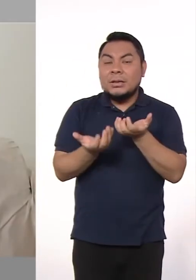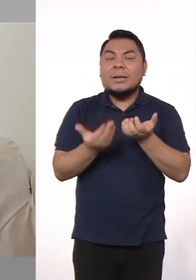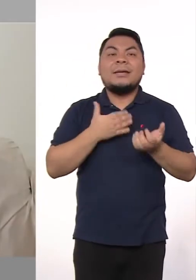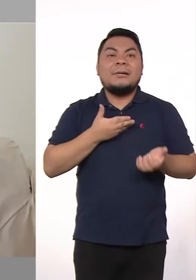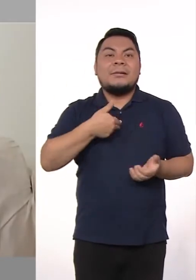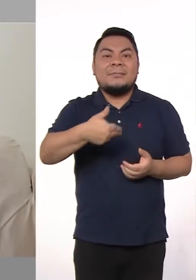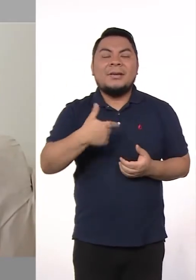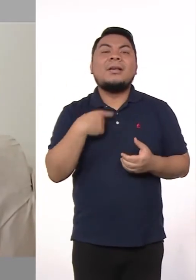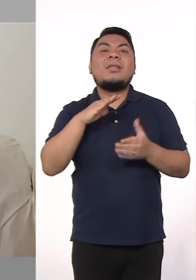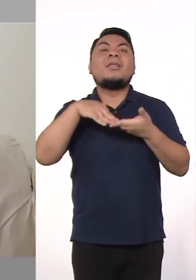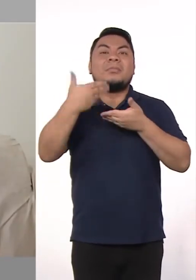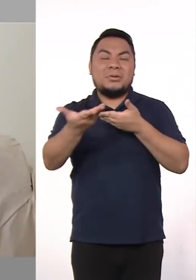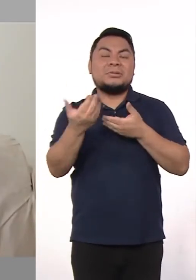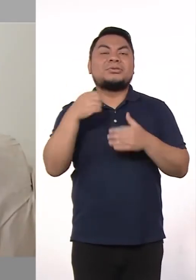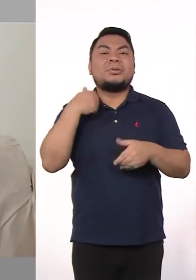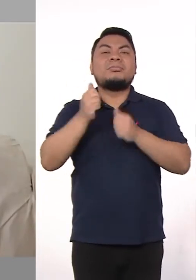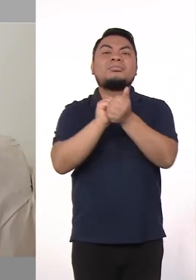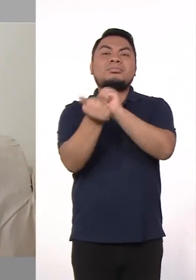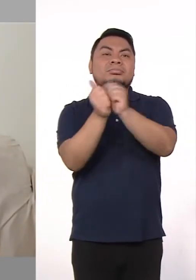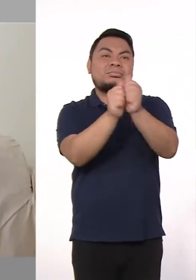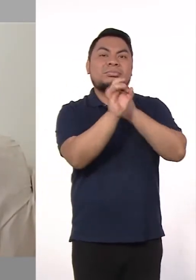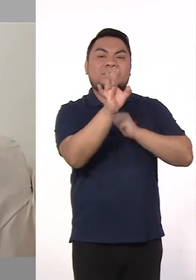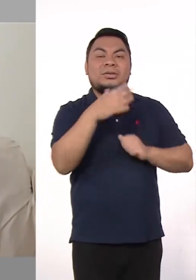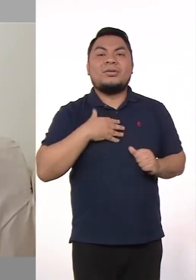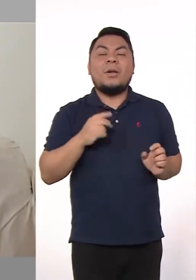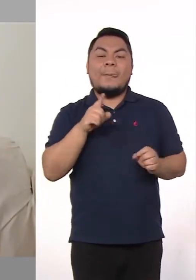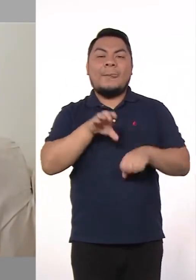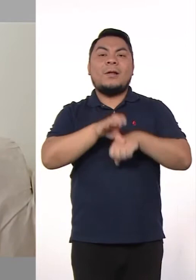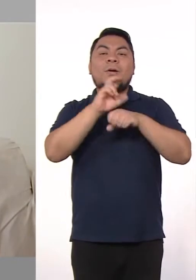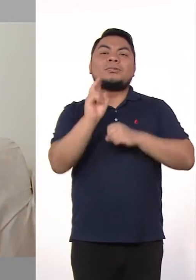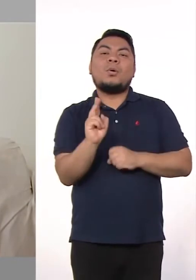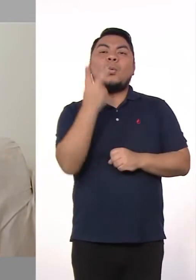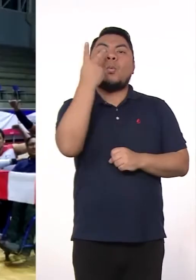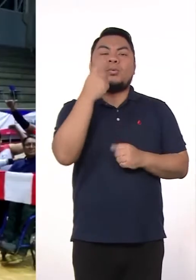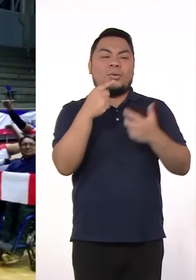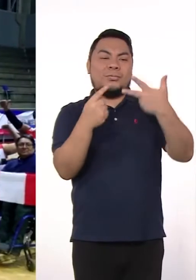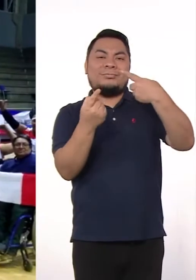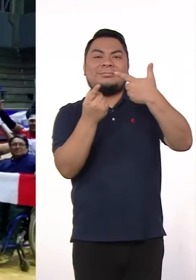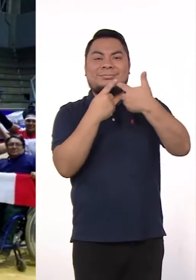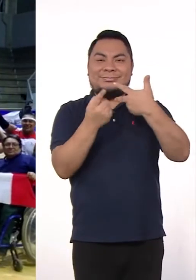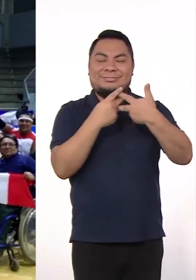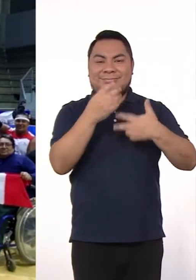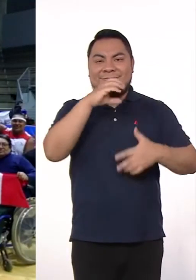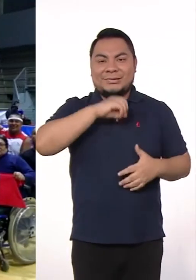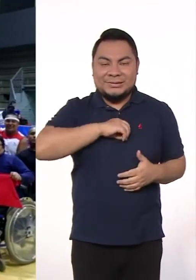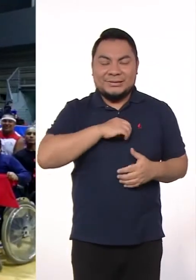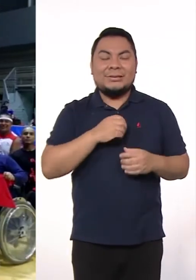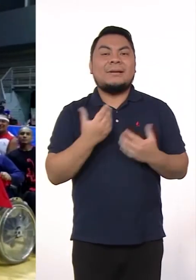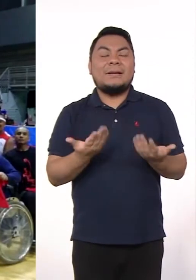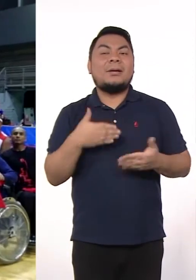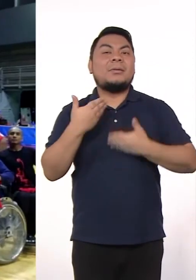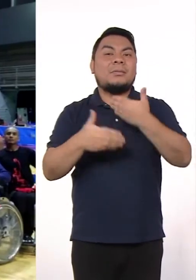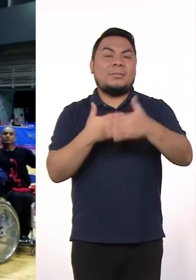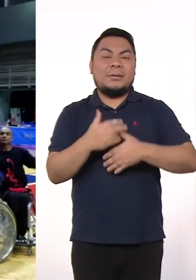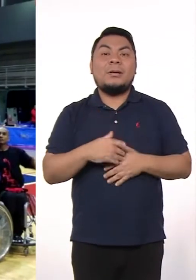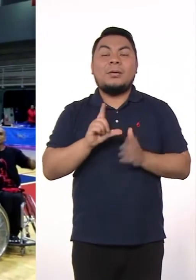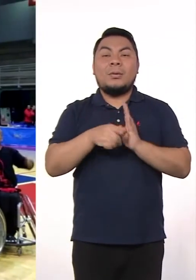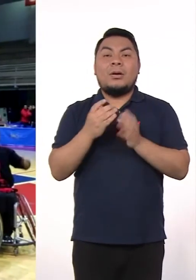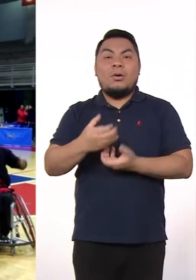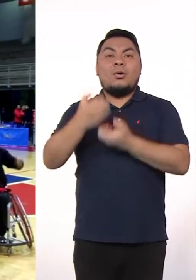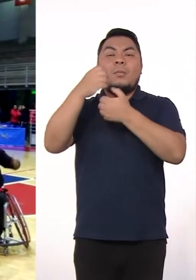en la Copa Andina, en la cual quedamos en segundo lugar con la edad de plata y clasificamos también a la Copa